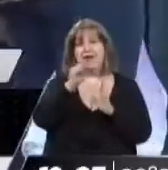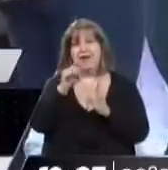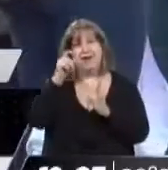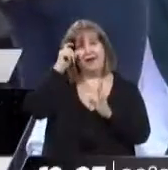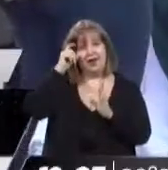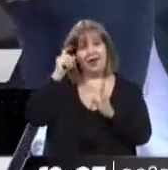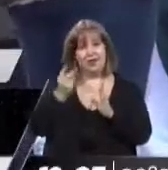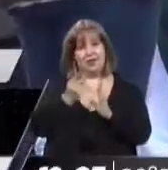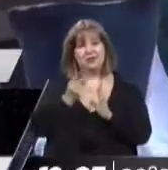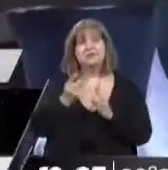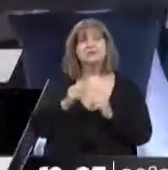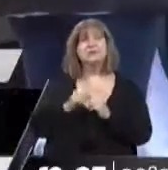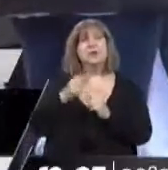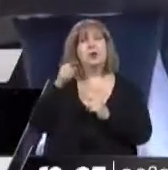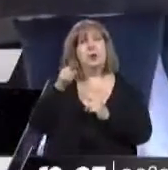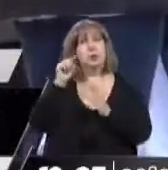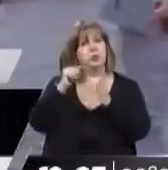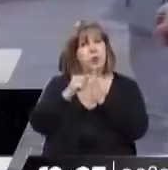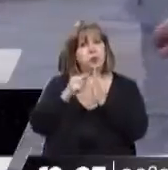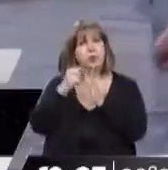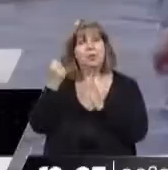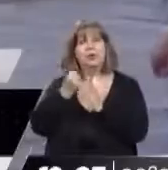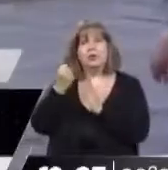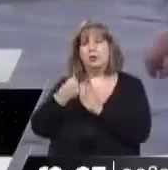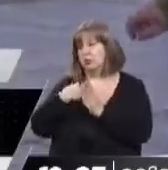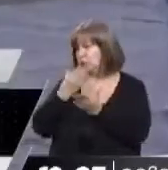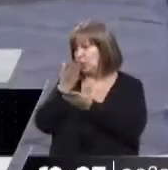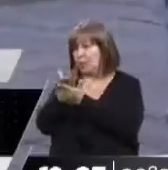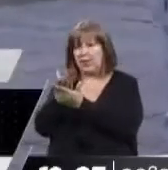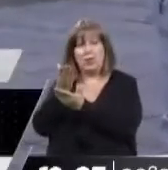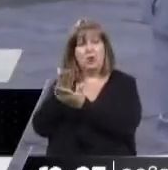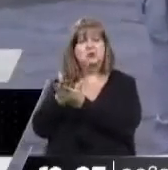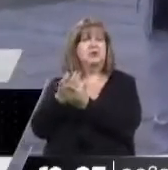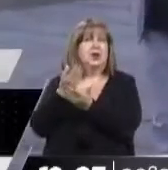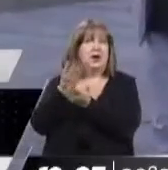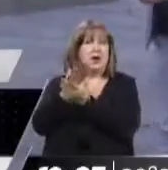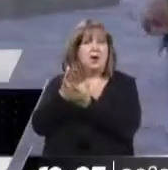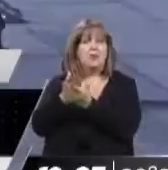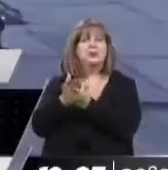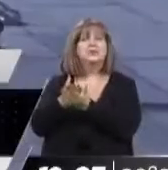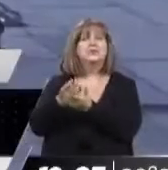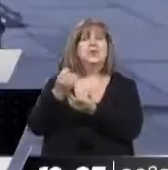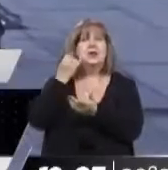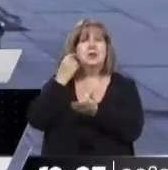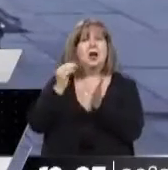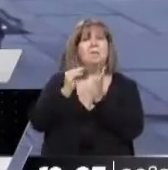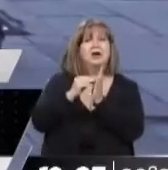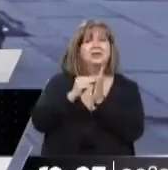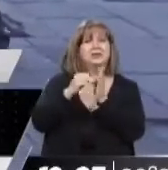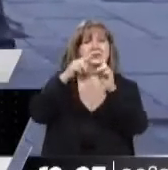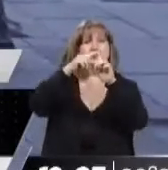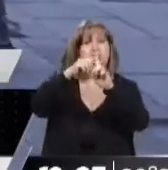una de las cosas muy importantes que veníamos reclamando durante mucho tiempo, aquellos adicionales que